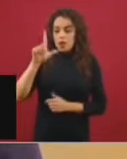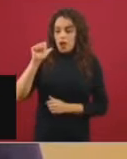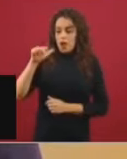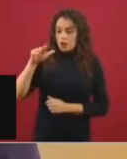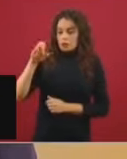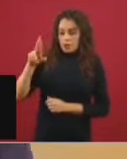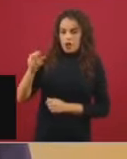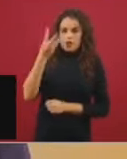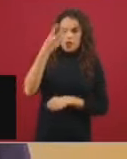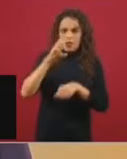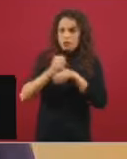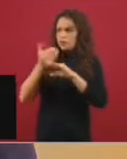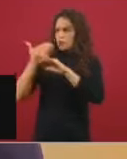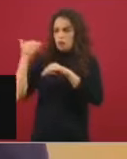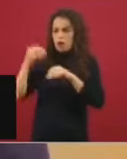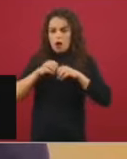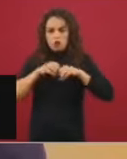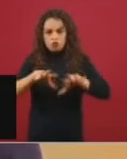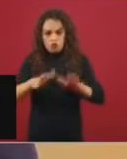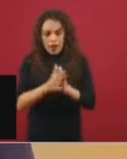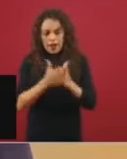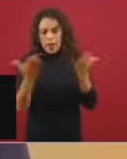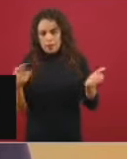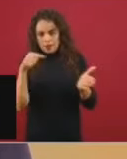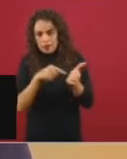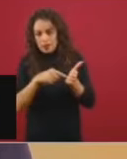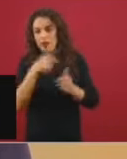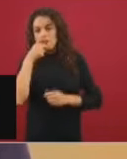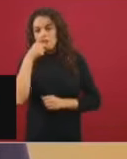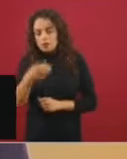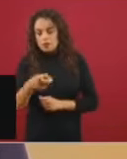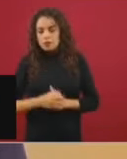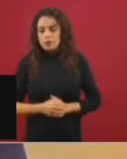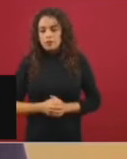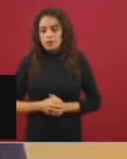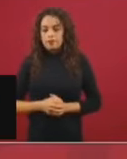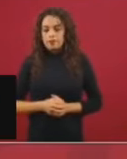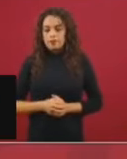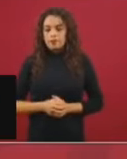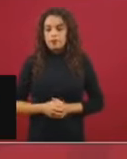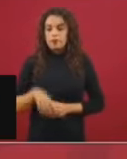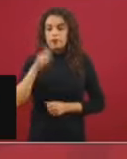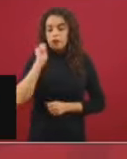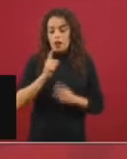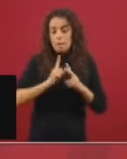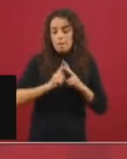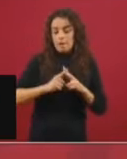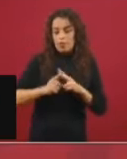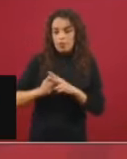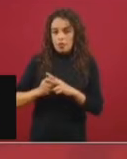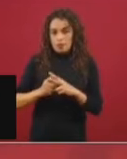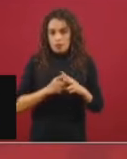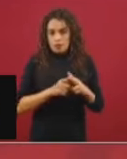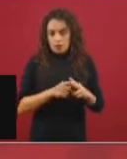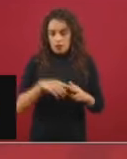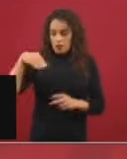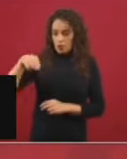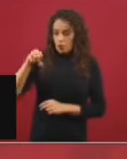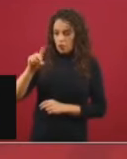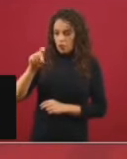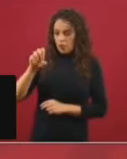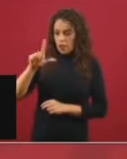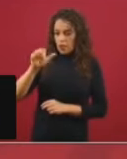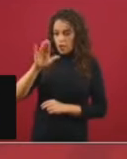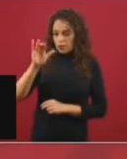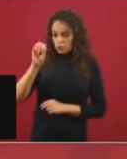semanas. Está basado en un método de generación del conocimiento, que es la modelación matemática. Y en términos gruesos la